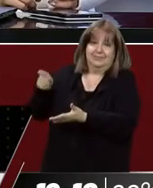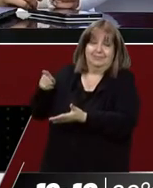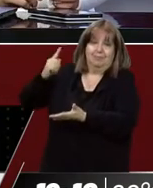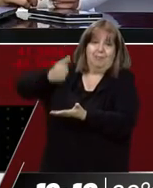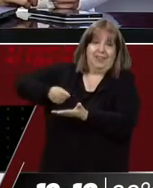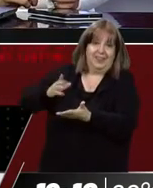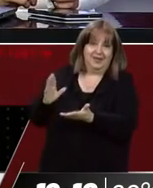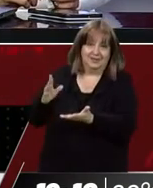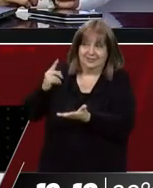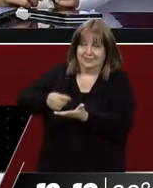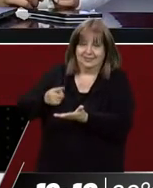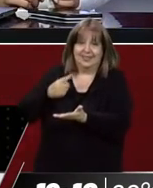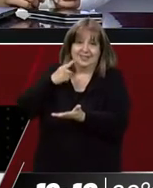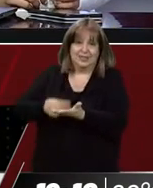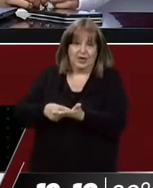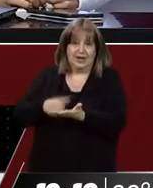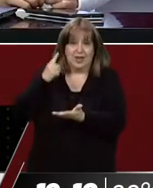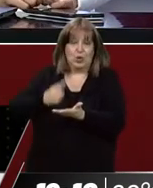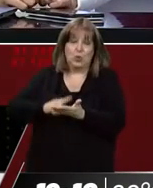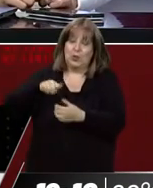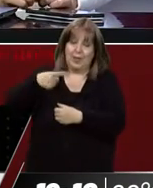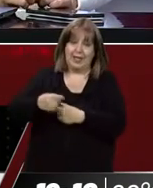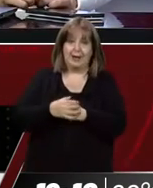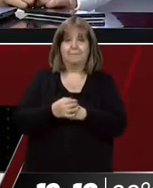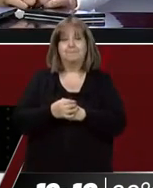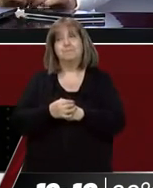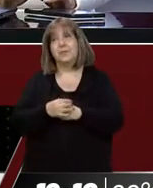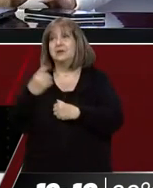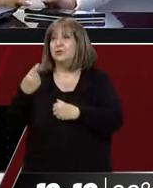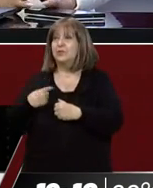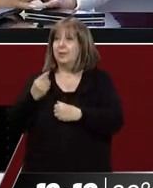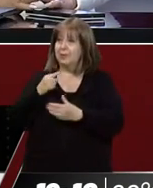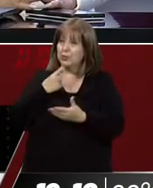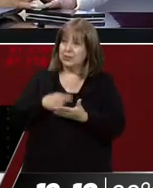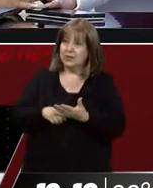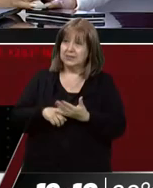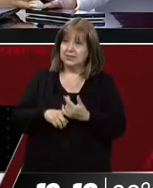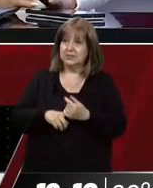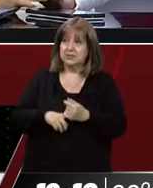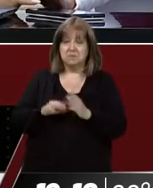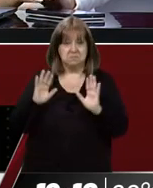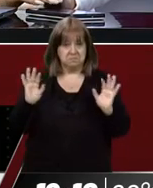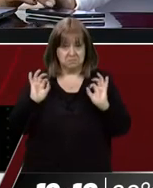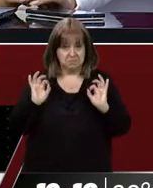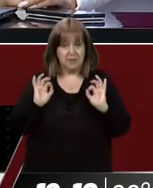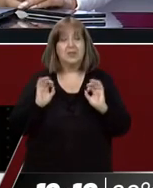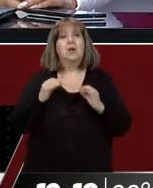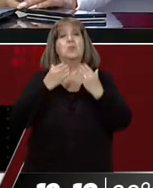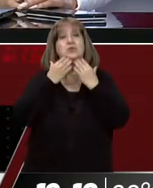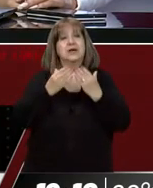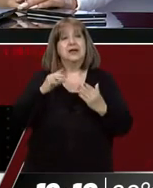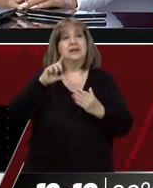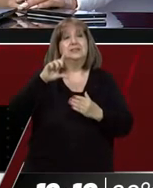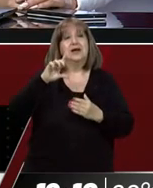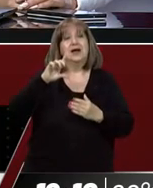va a emitir la resolución. Excelente. Sofi, no sé si te quedaba alguna pregunta. No, todo respondido. Muchas gracias. Doctor Luque, es muy